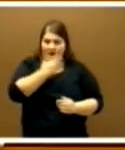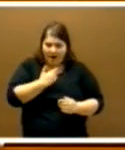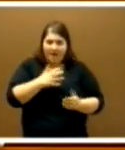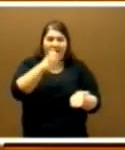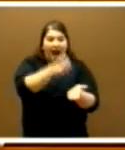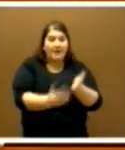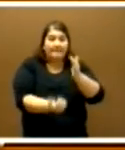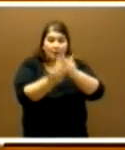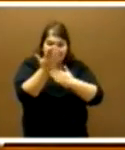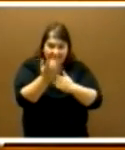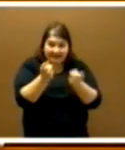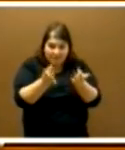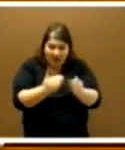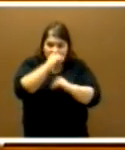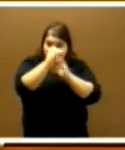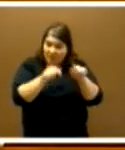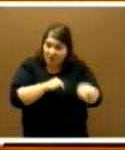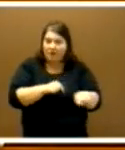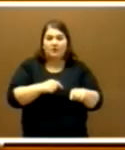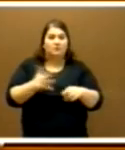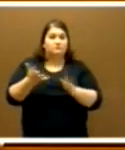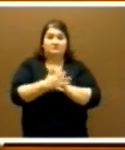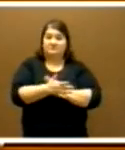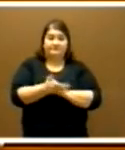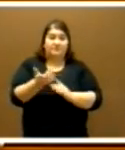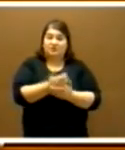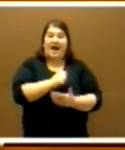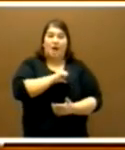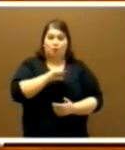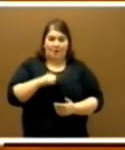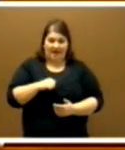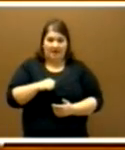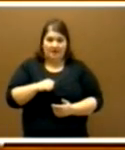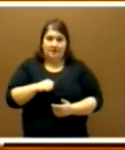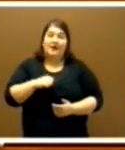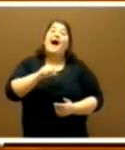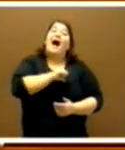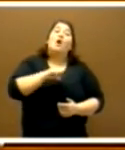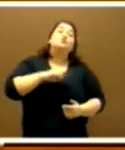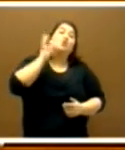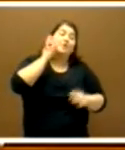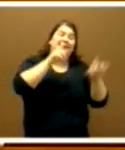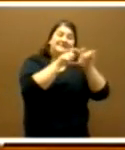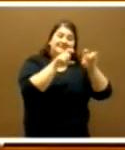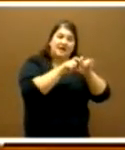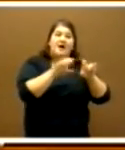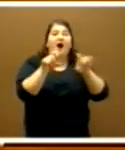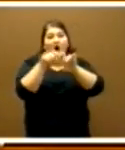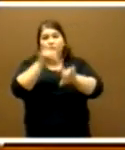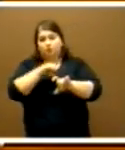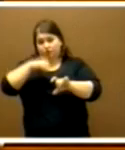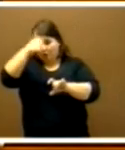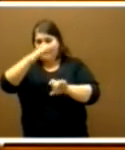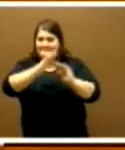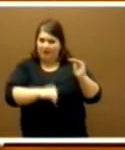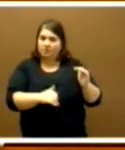ayudas que estamos dando a las autónomas. Que sí es verdad que hay menos autónomas que autónomos, pero no podemos ir a las fotos fijas. Ahora ya